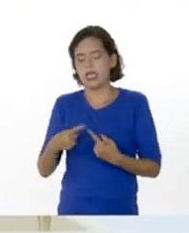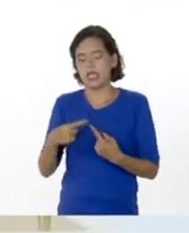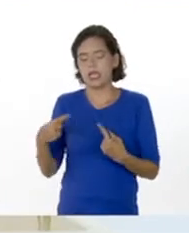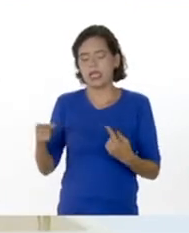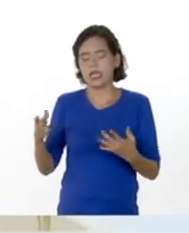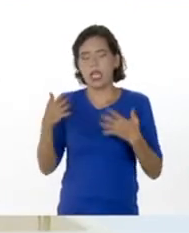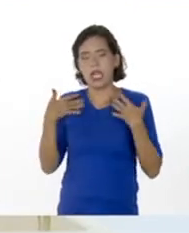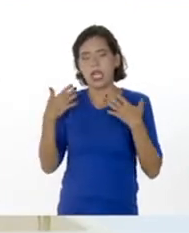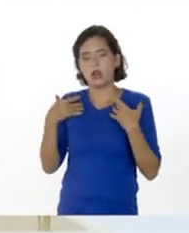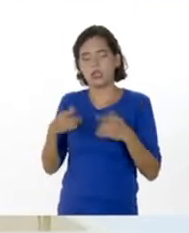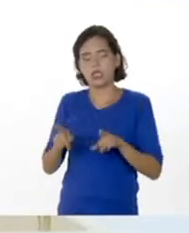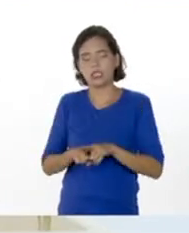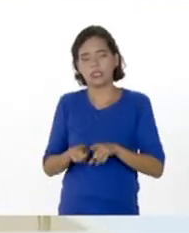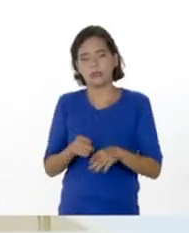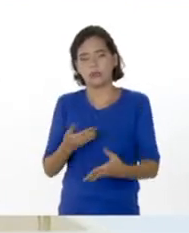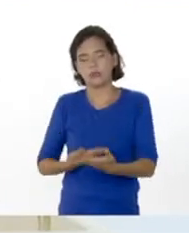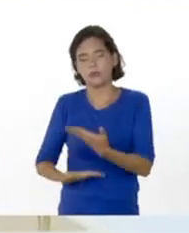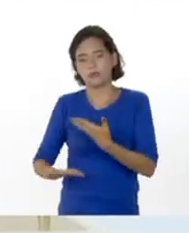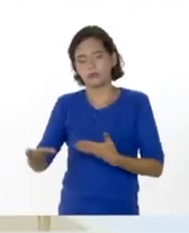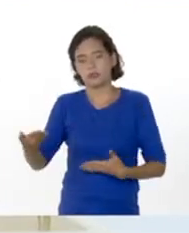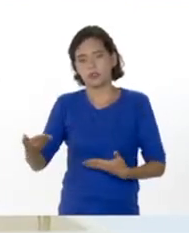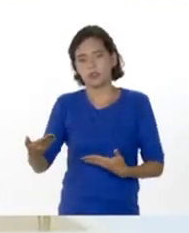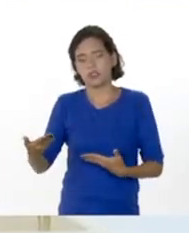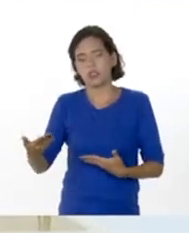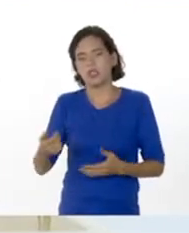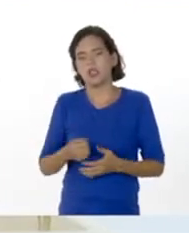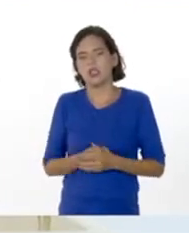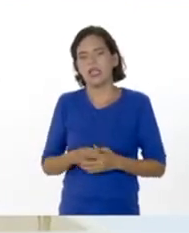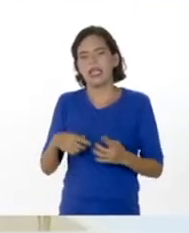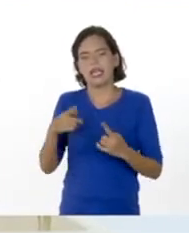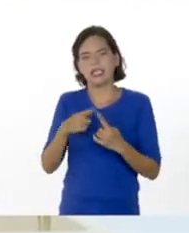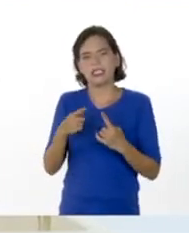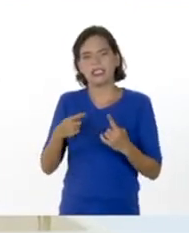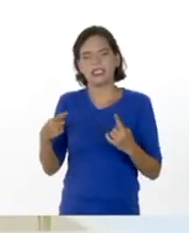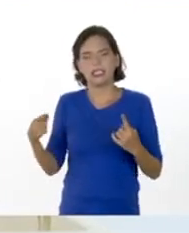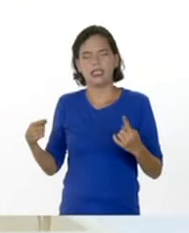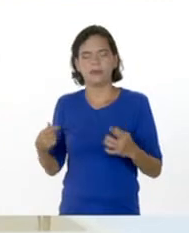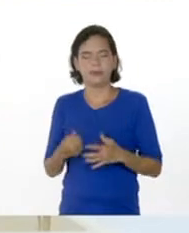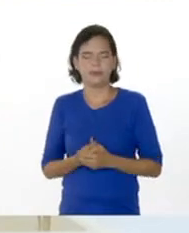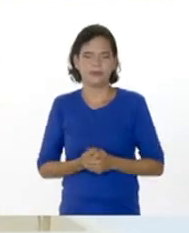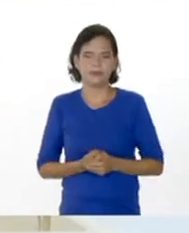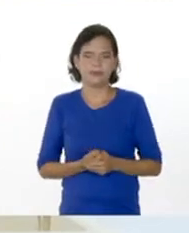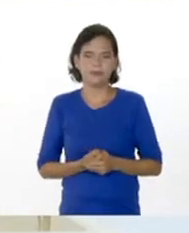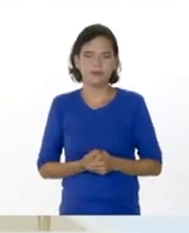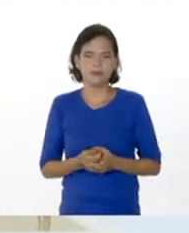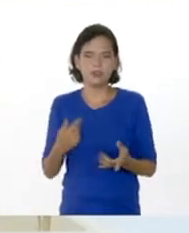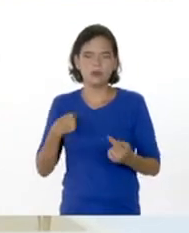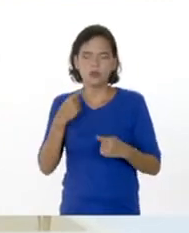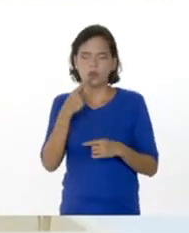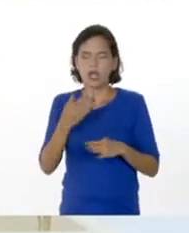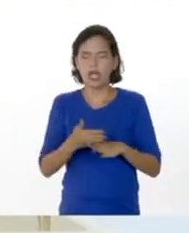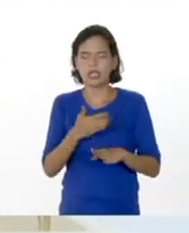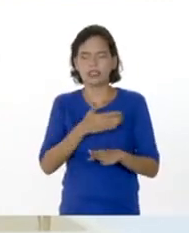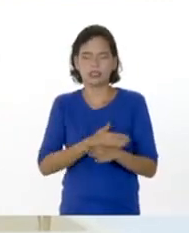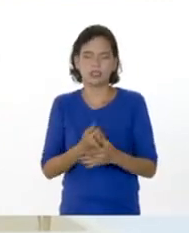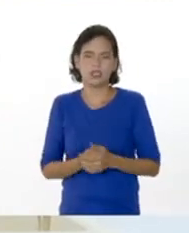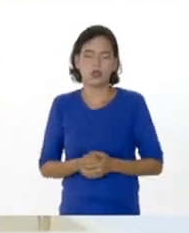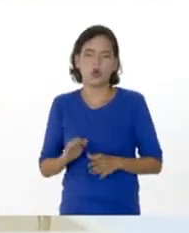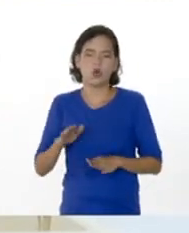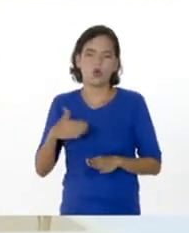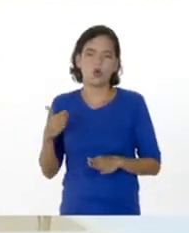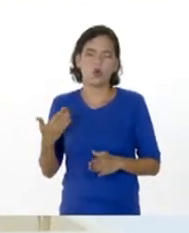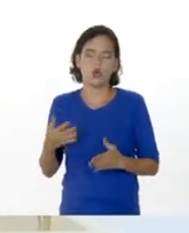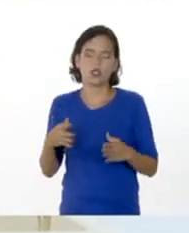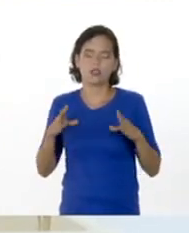también transferimos cargas eléctricas. Lo hemos venido mencionando en las clases anteriores. Y es cuando